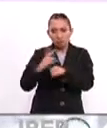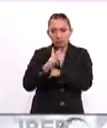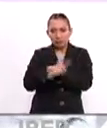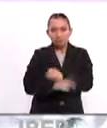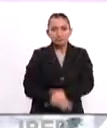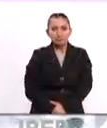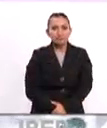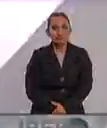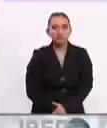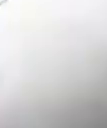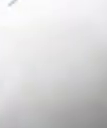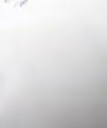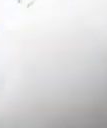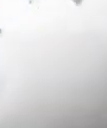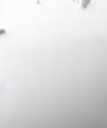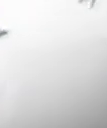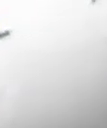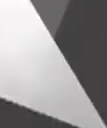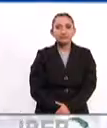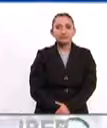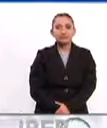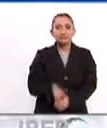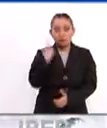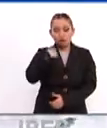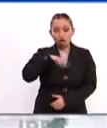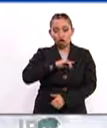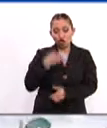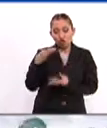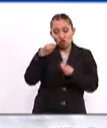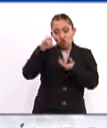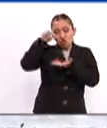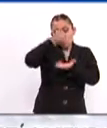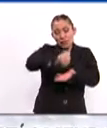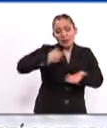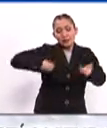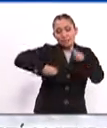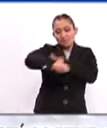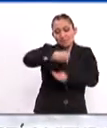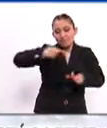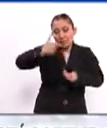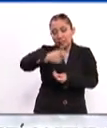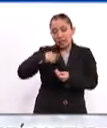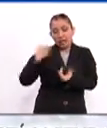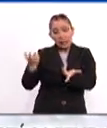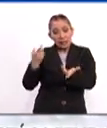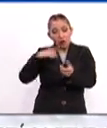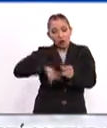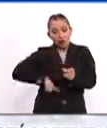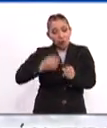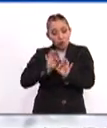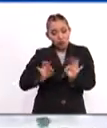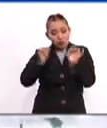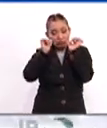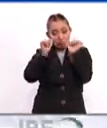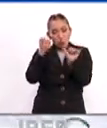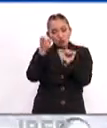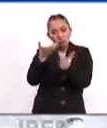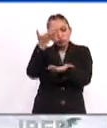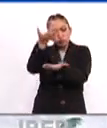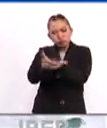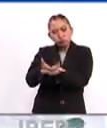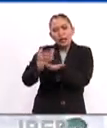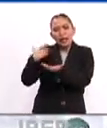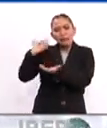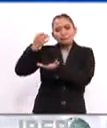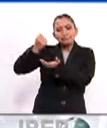ambas naciones. Para nosotros la inversión y la atracción de capitales son política de Estado, por eso ofrecemos